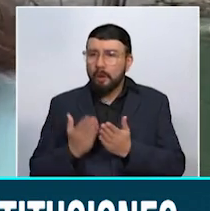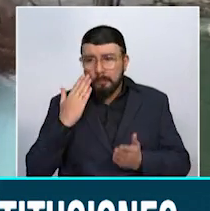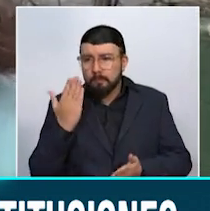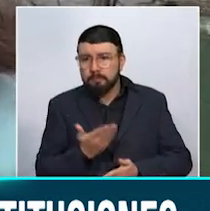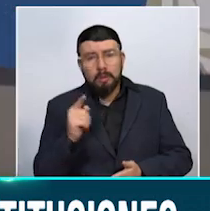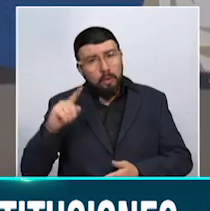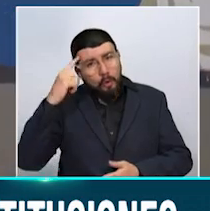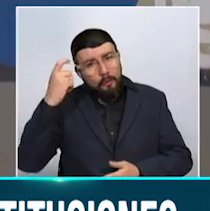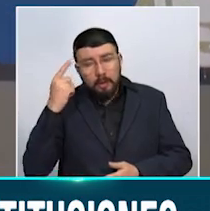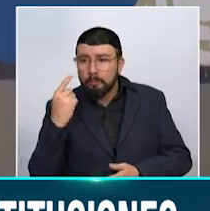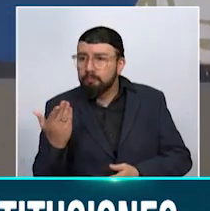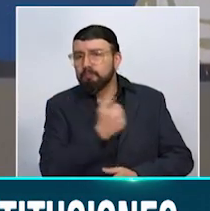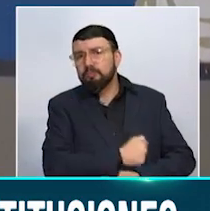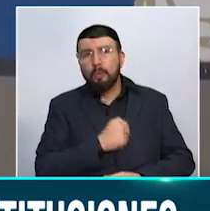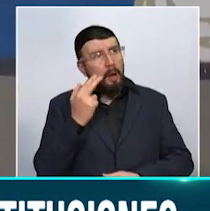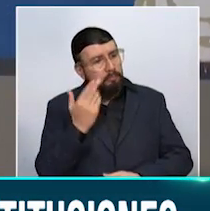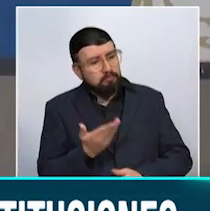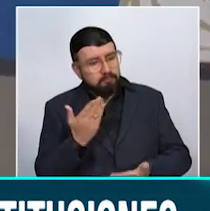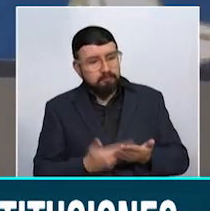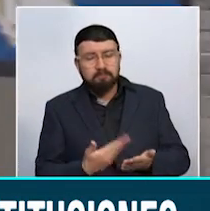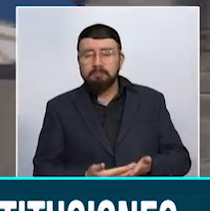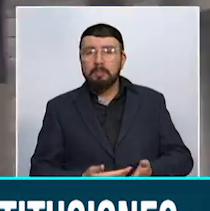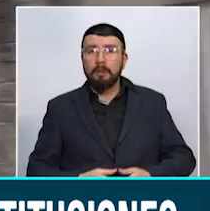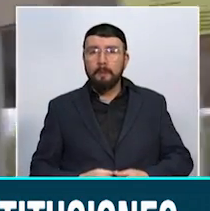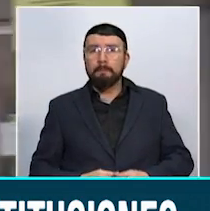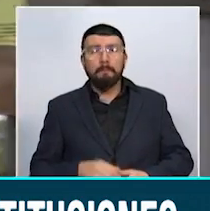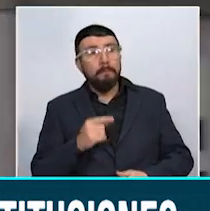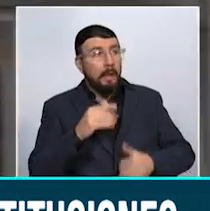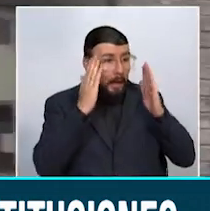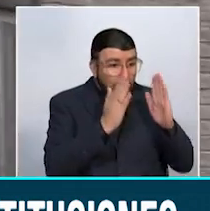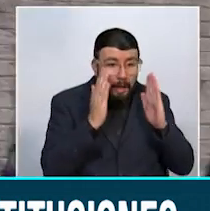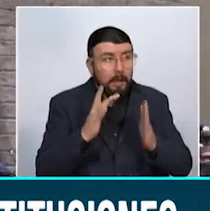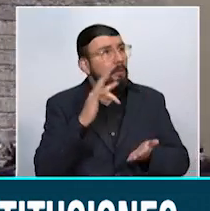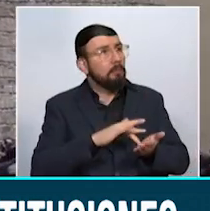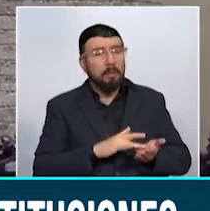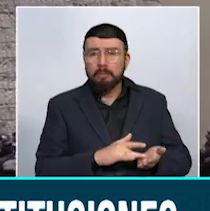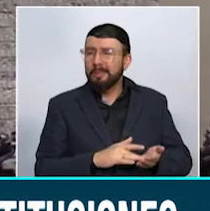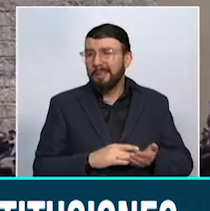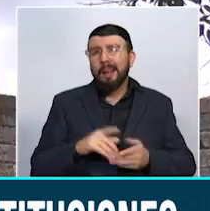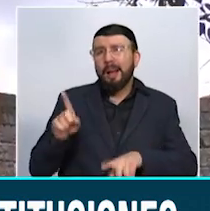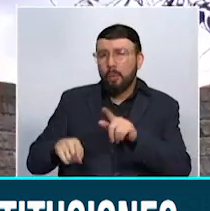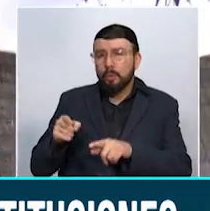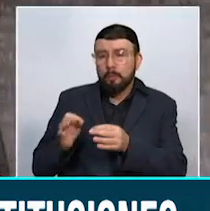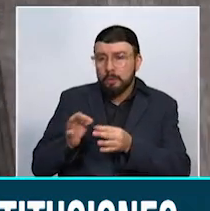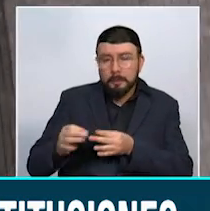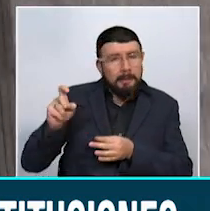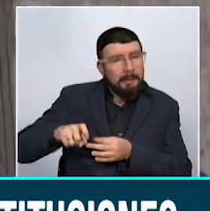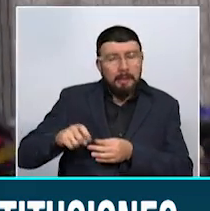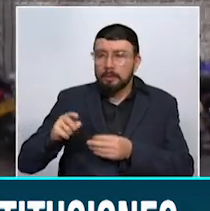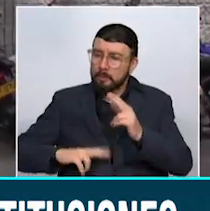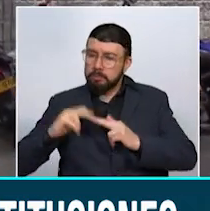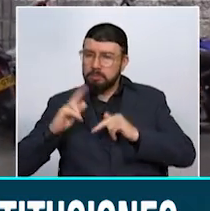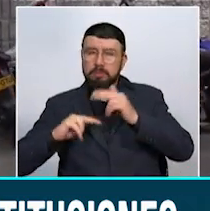gobernación. Mientras estas solicitudes son atendidas, otros municipios donde ha sido necesaria la intervención de